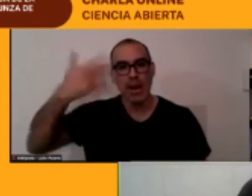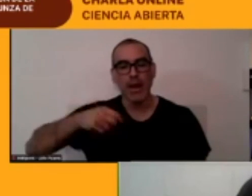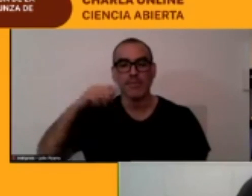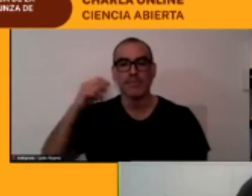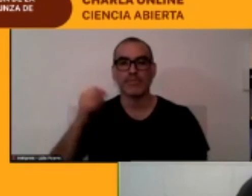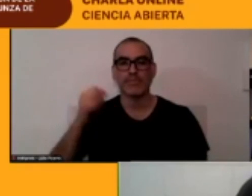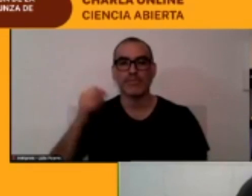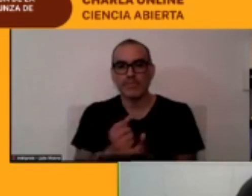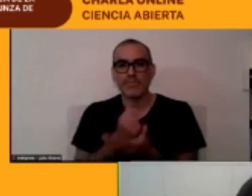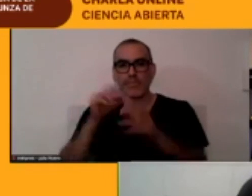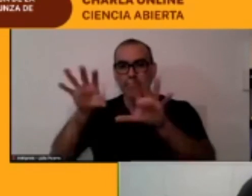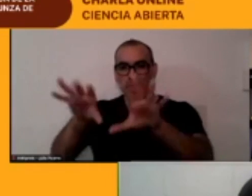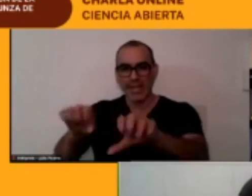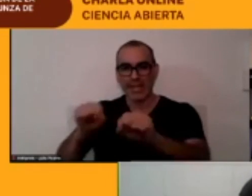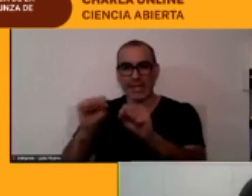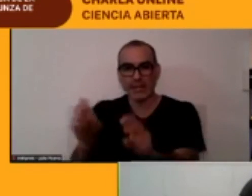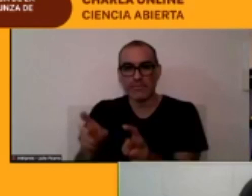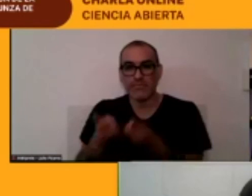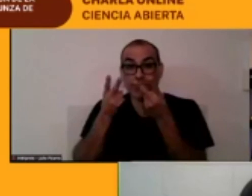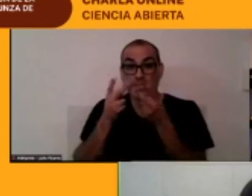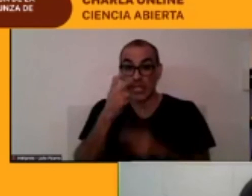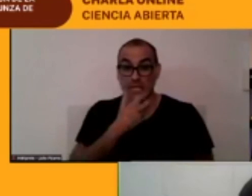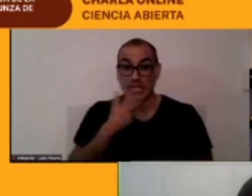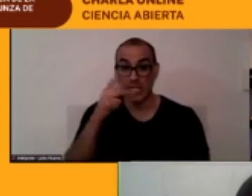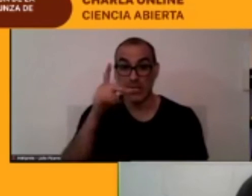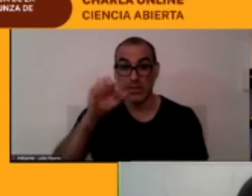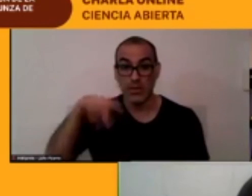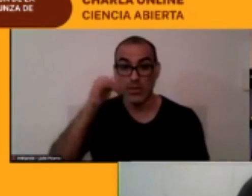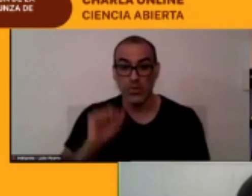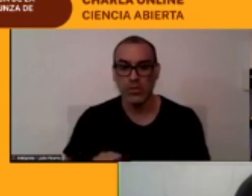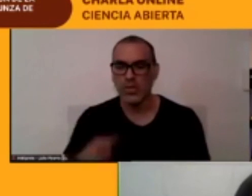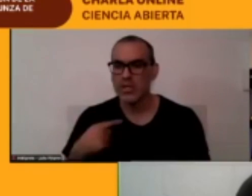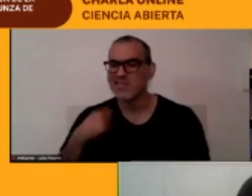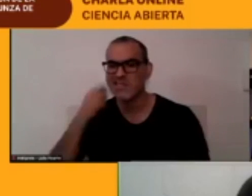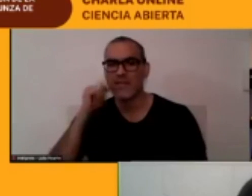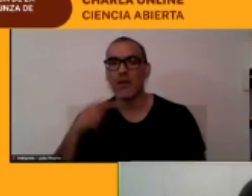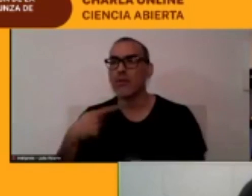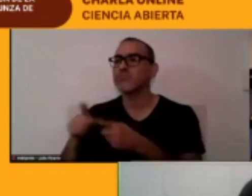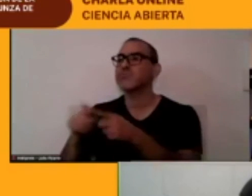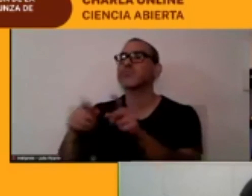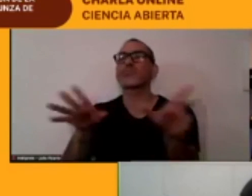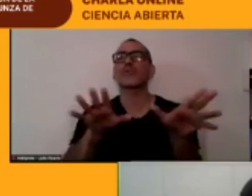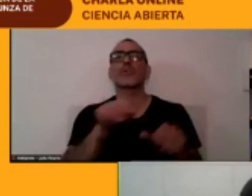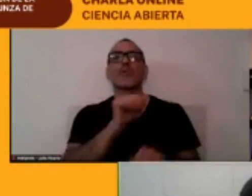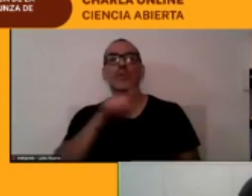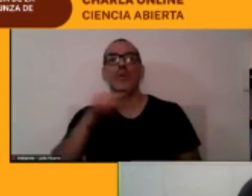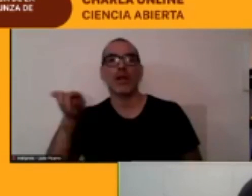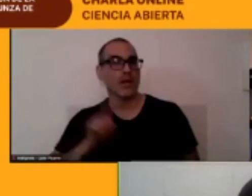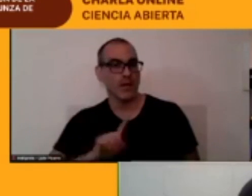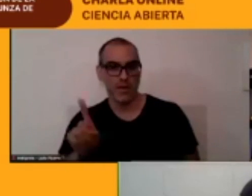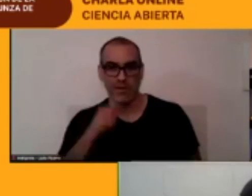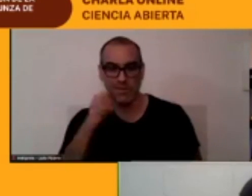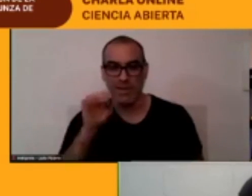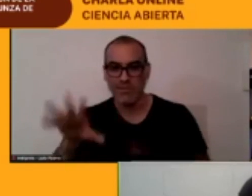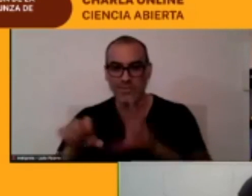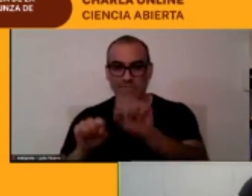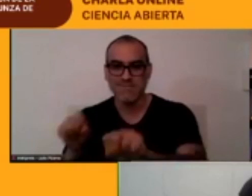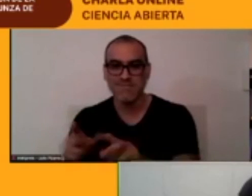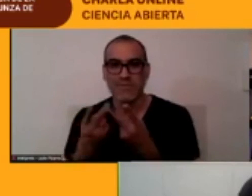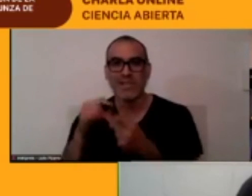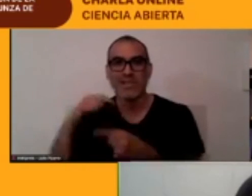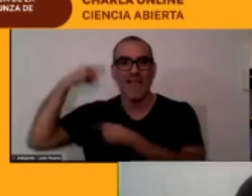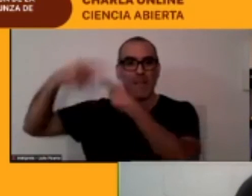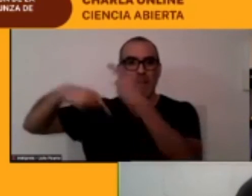estas lenguas es que no es para otros no es para los atacameños lo que estamos rescatando es el patrimonio cultural